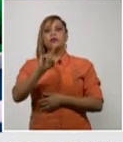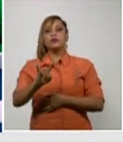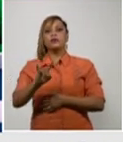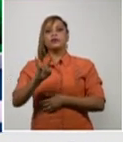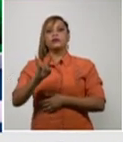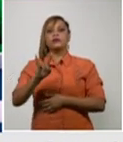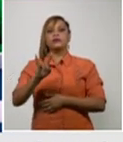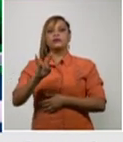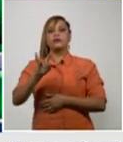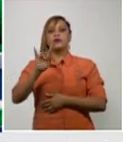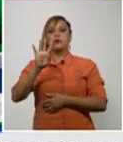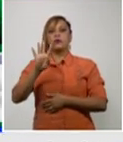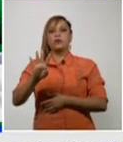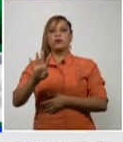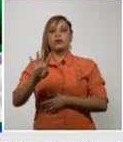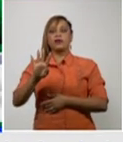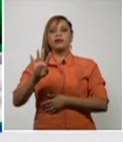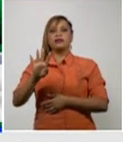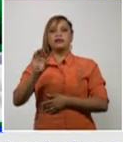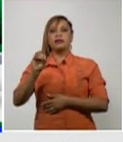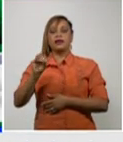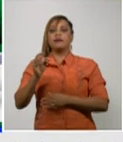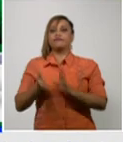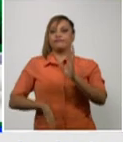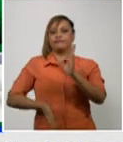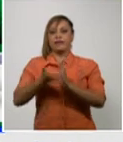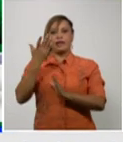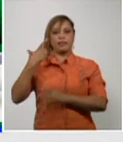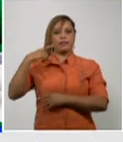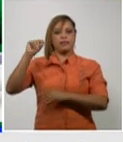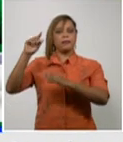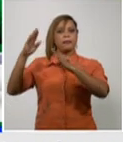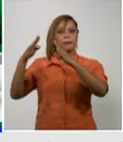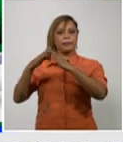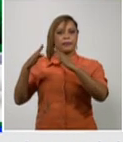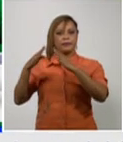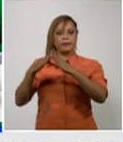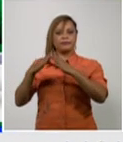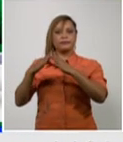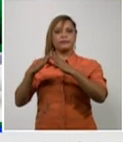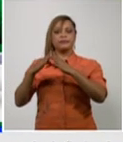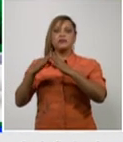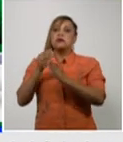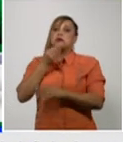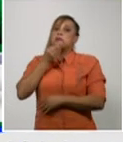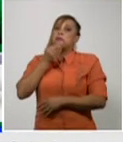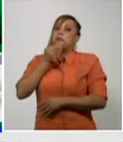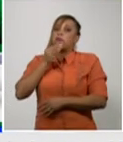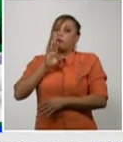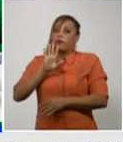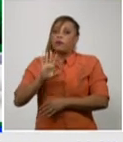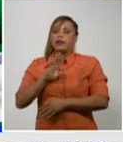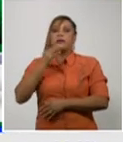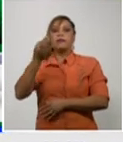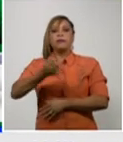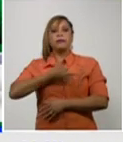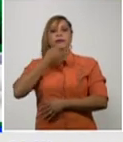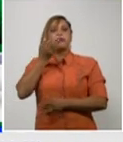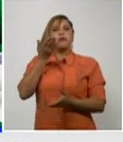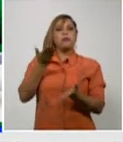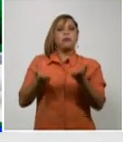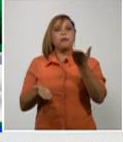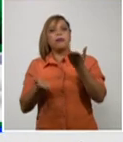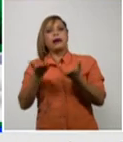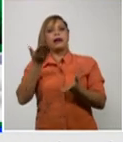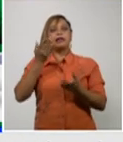940 altas podemos quitar tal vez pudiéramos decir de un balance positivo